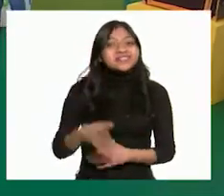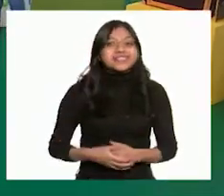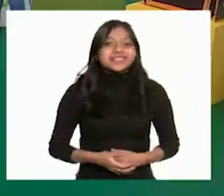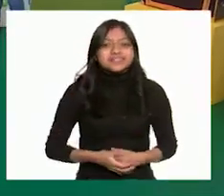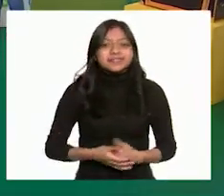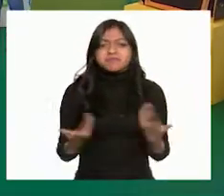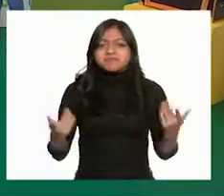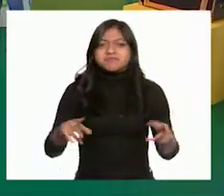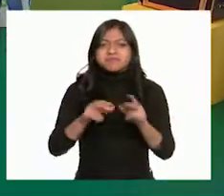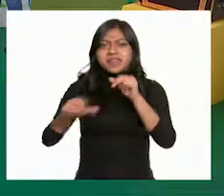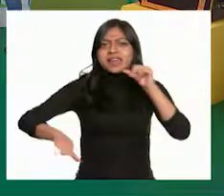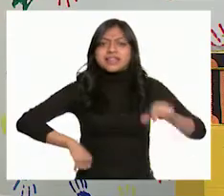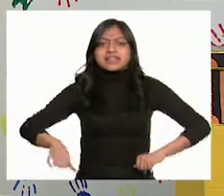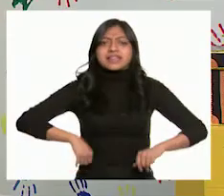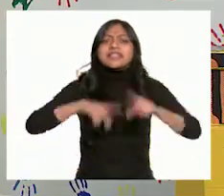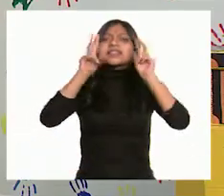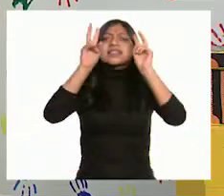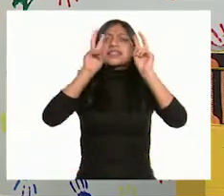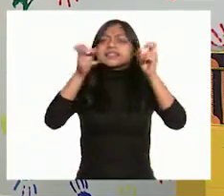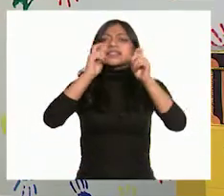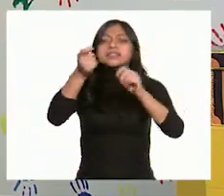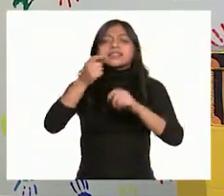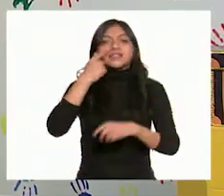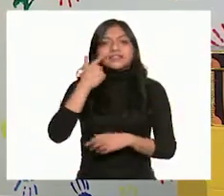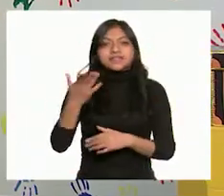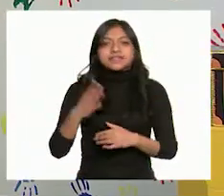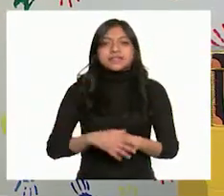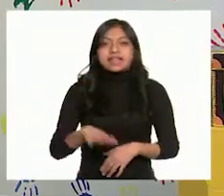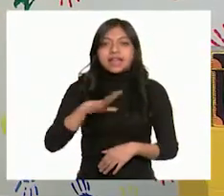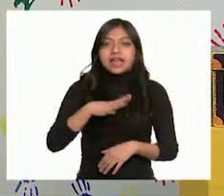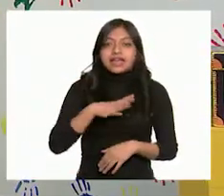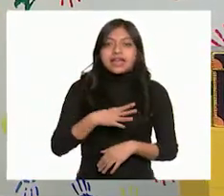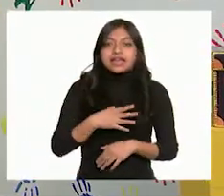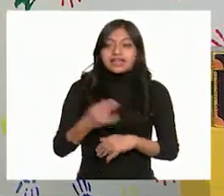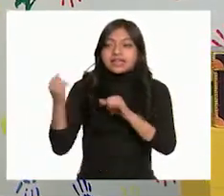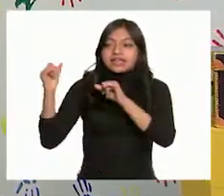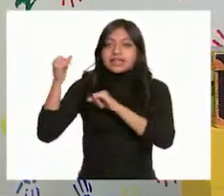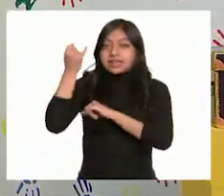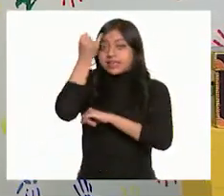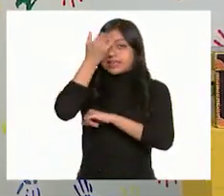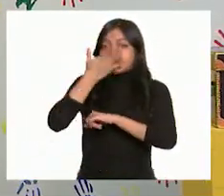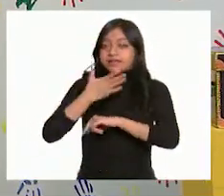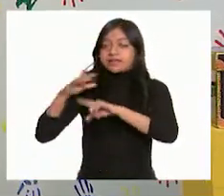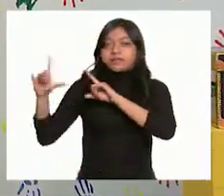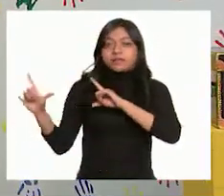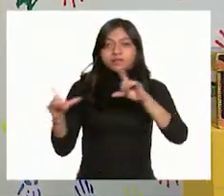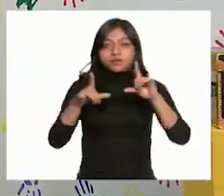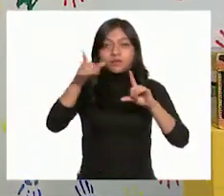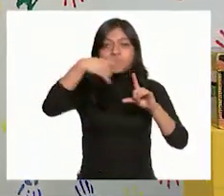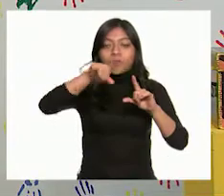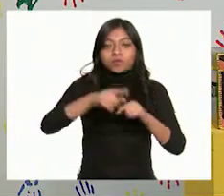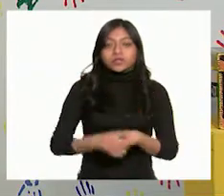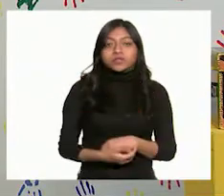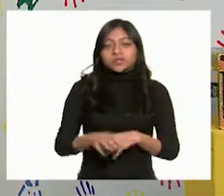¿Y en qué consiste el ejercicio, maestra? Vamos a ver algunas imágenes. Ustedes me ayudarán a señalar con un pulgar arriba si son